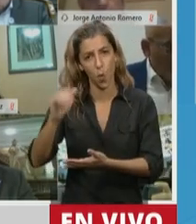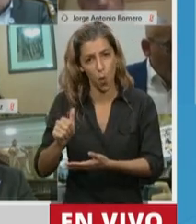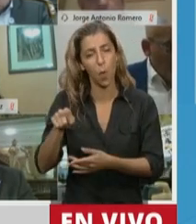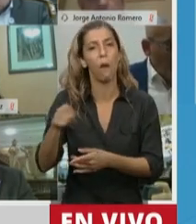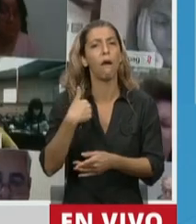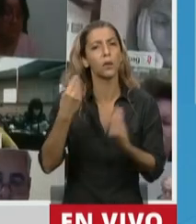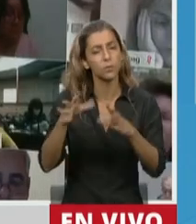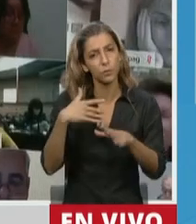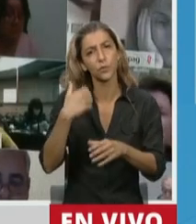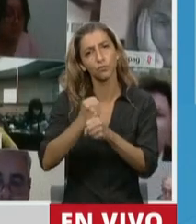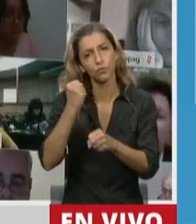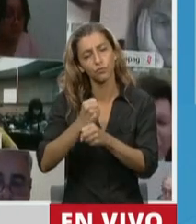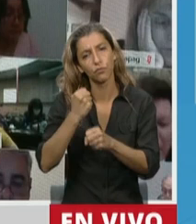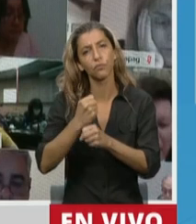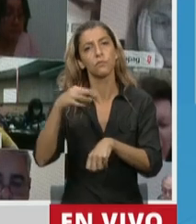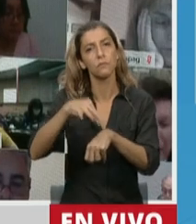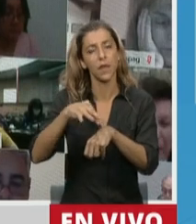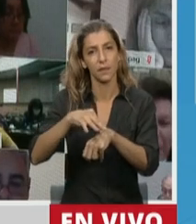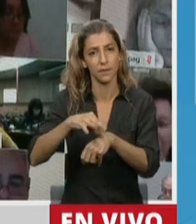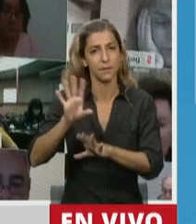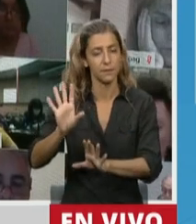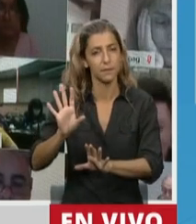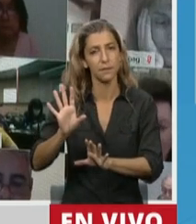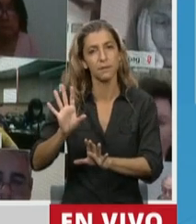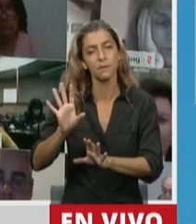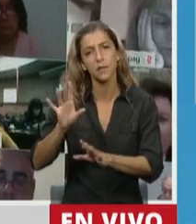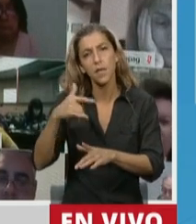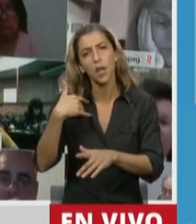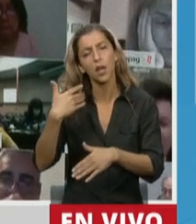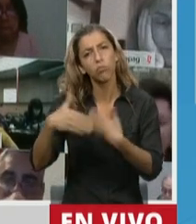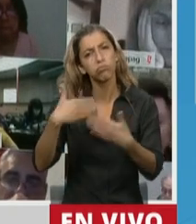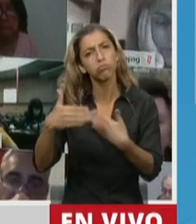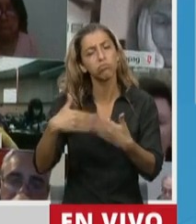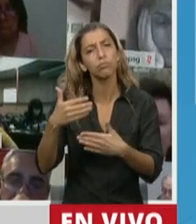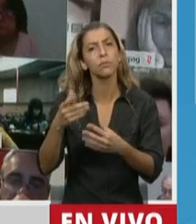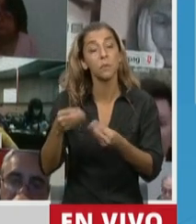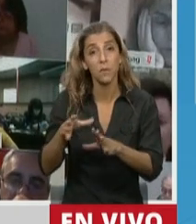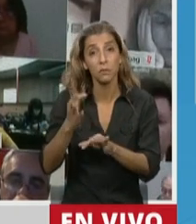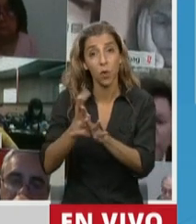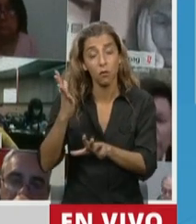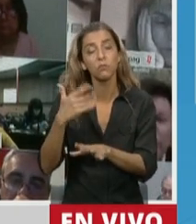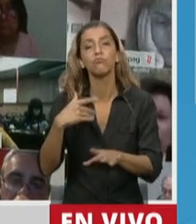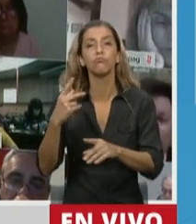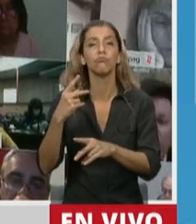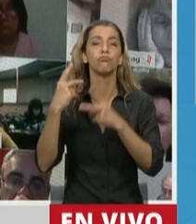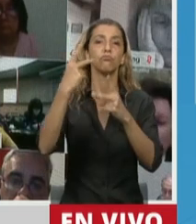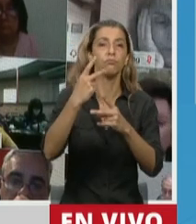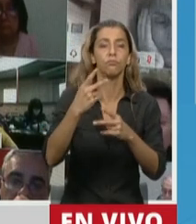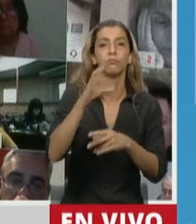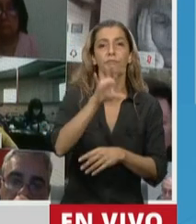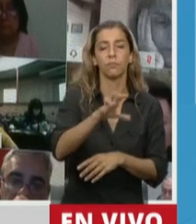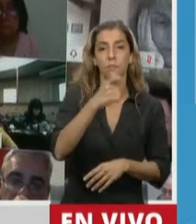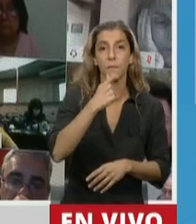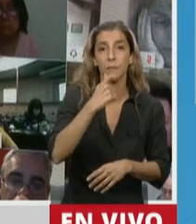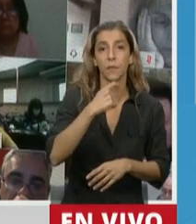medicina interna. A poco de haber iniciado su profesión, fue a Mendoza para ayudar a combatir un